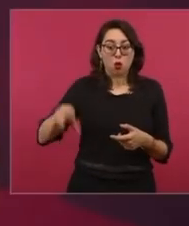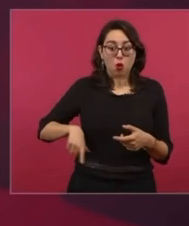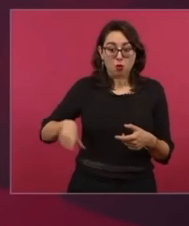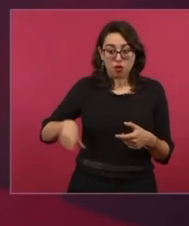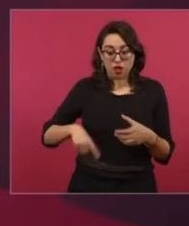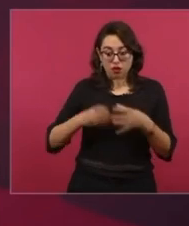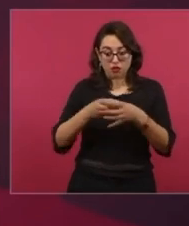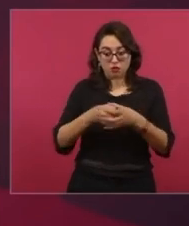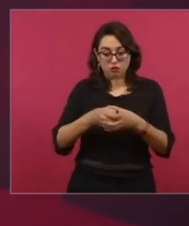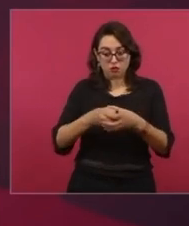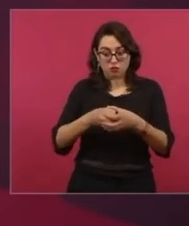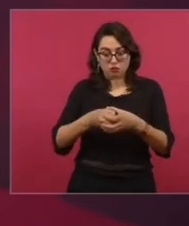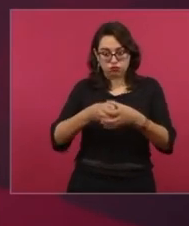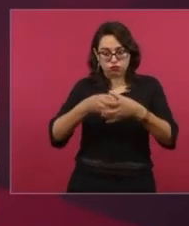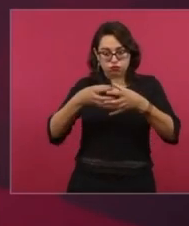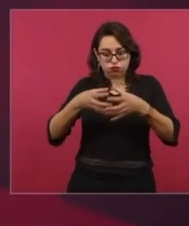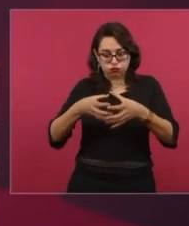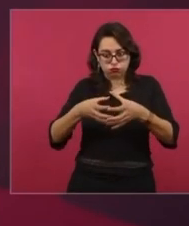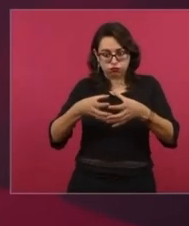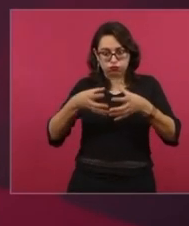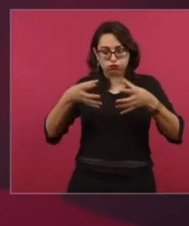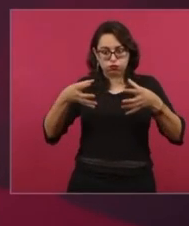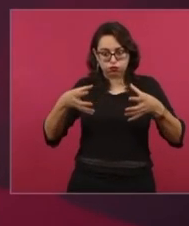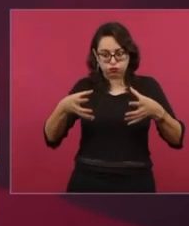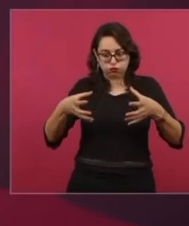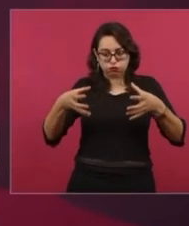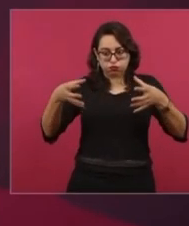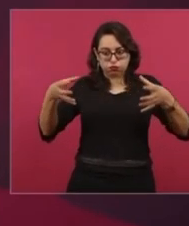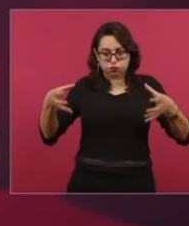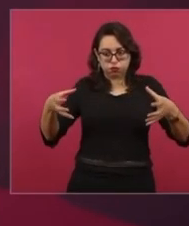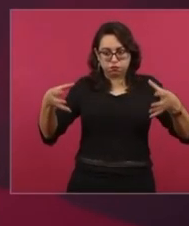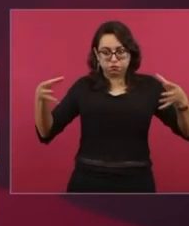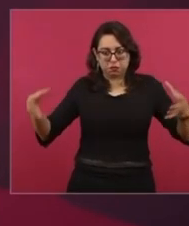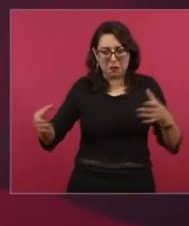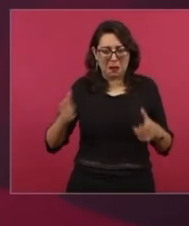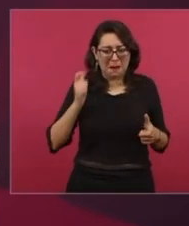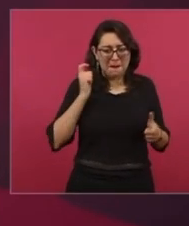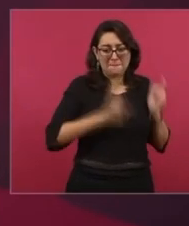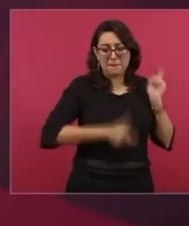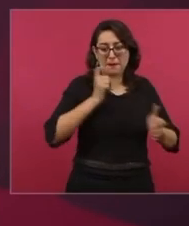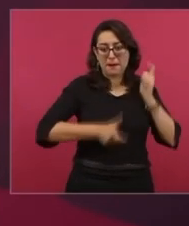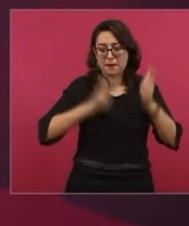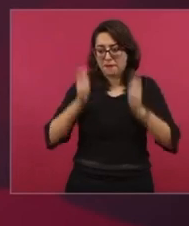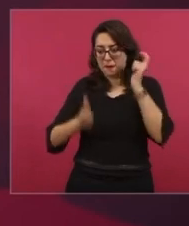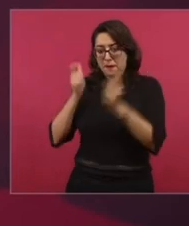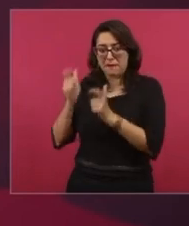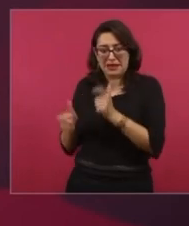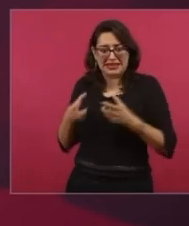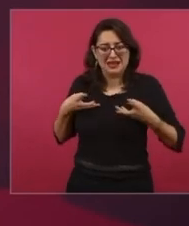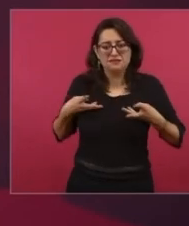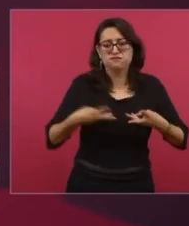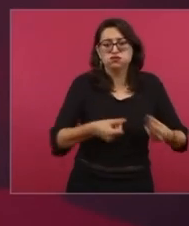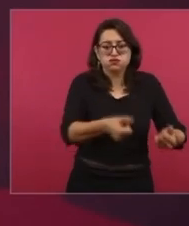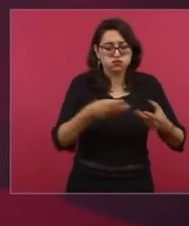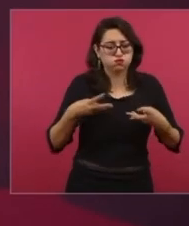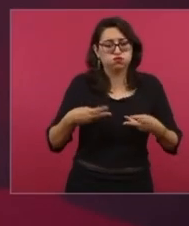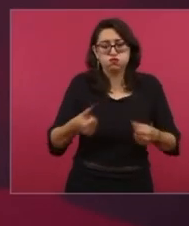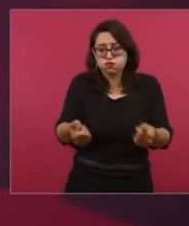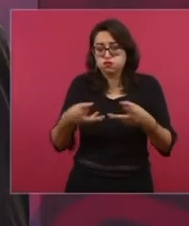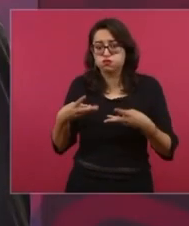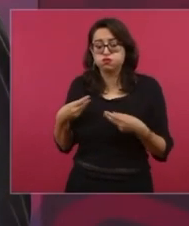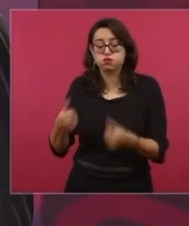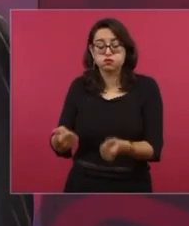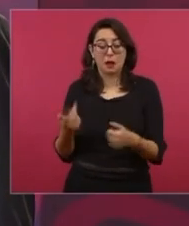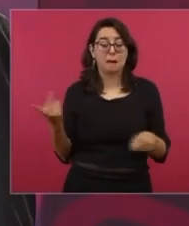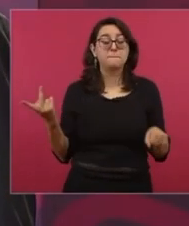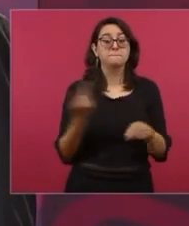grande y oneroso, un gobierno muy costoso, al grado de que la